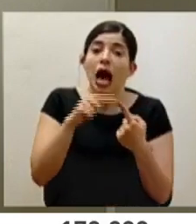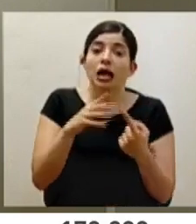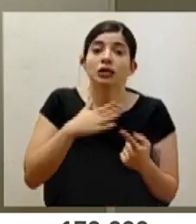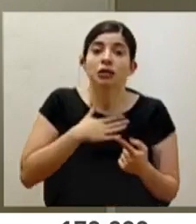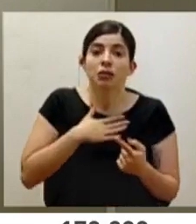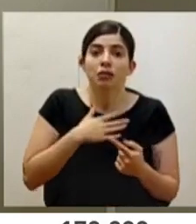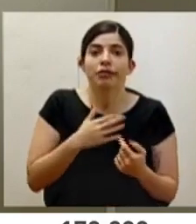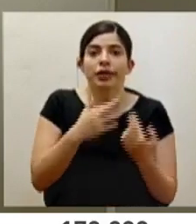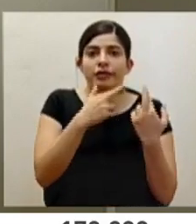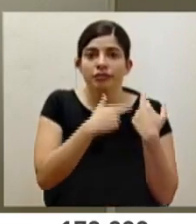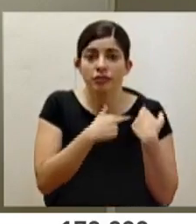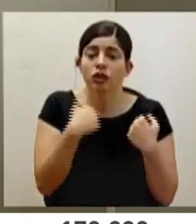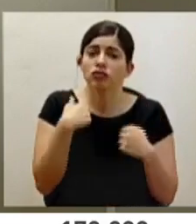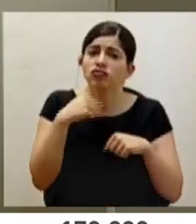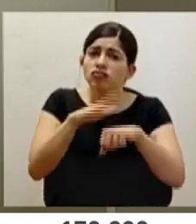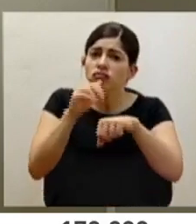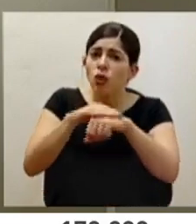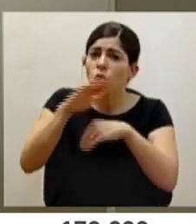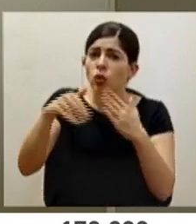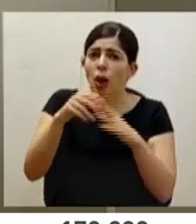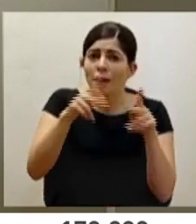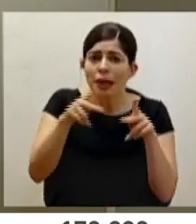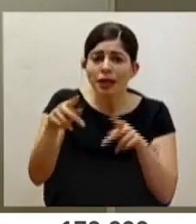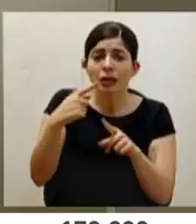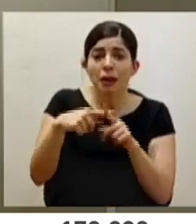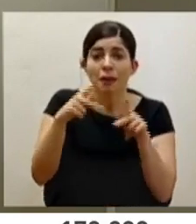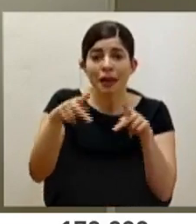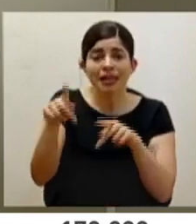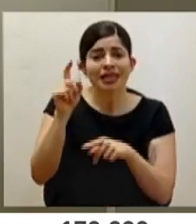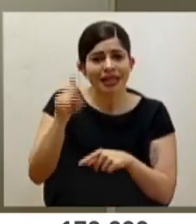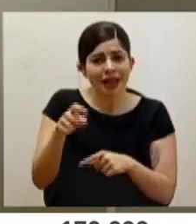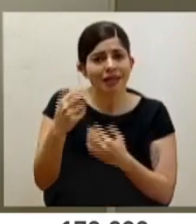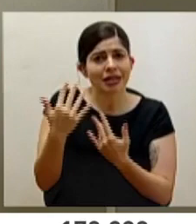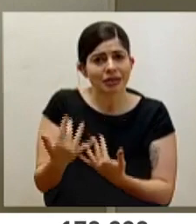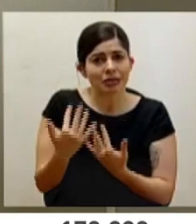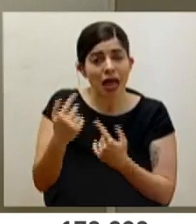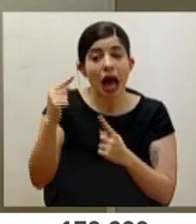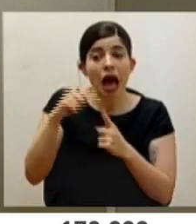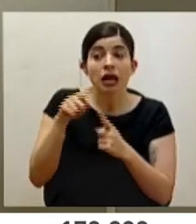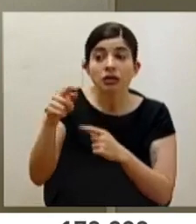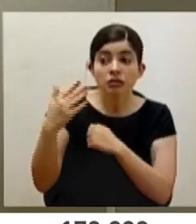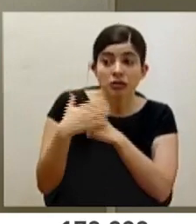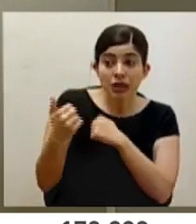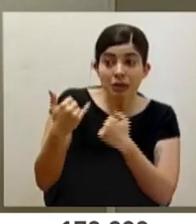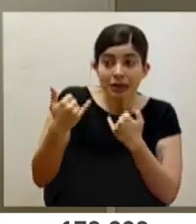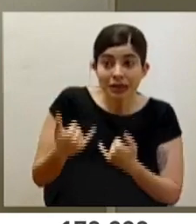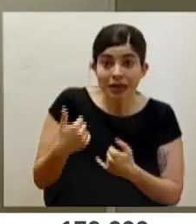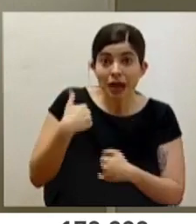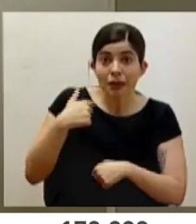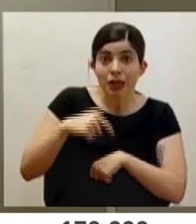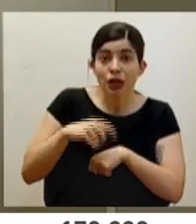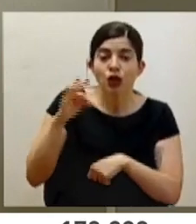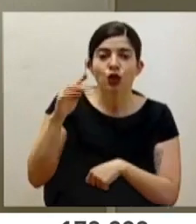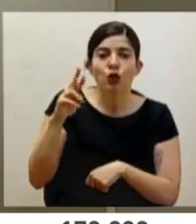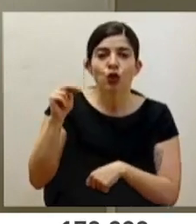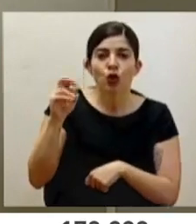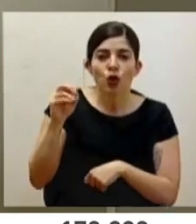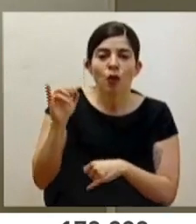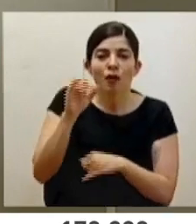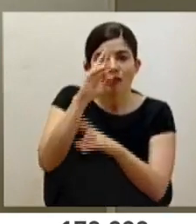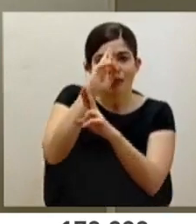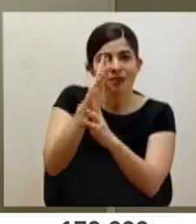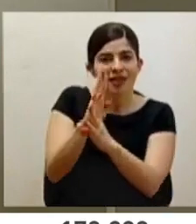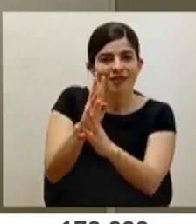turno. Más bien, yo hago un llamado a la población y al personal de que hay que esperar que le toque a uno el turno y respetar la fila.